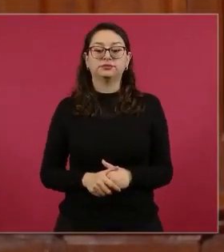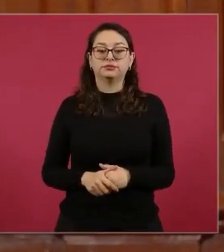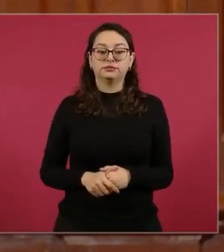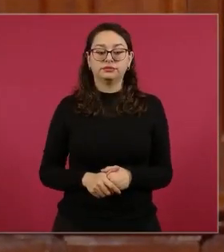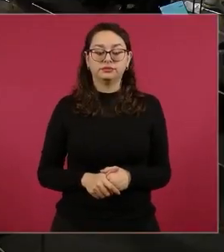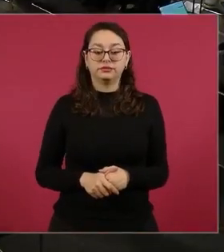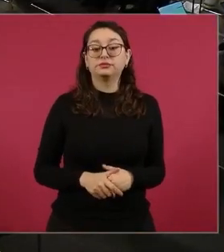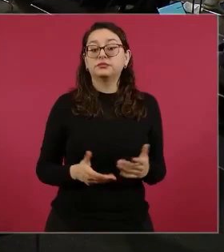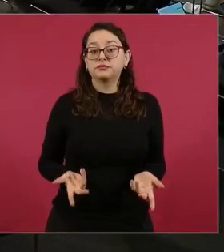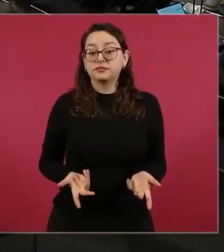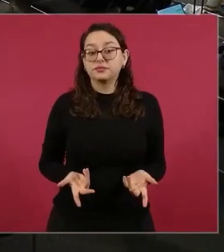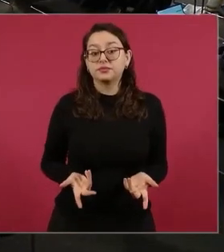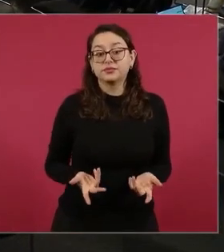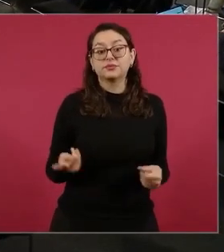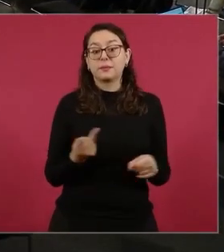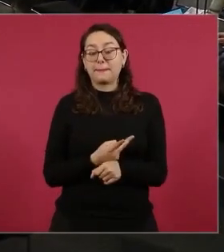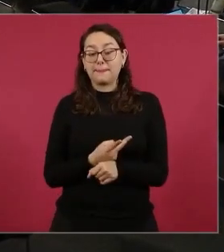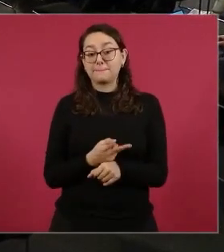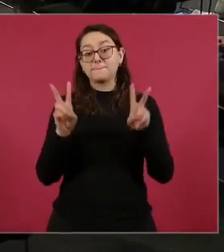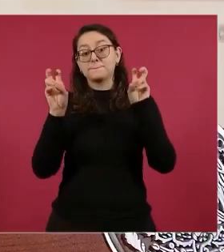la faramalla de contar los votos